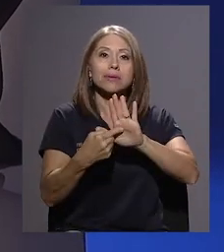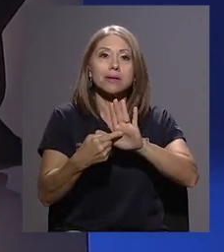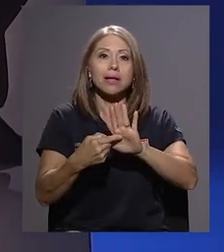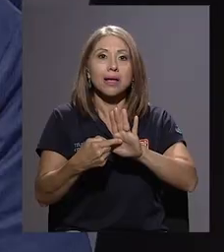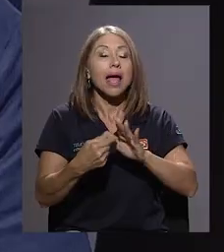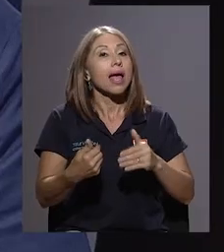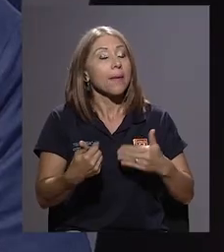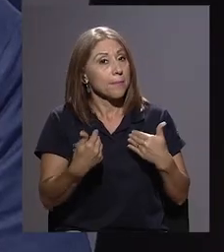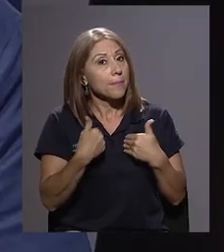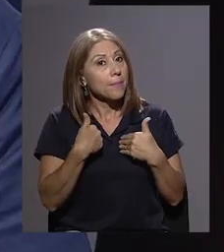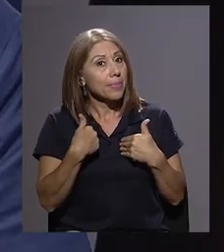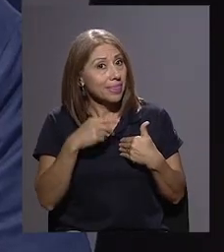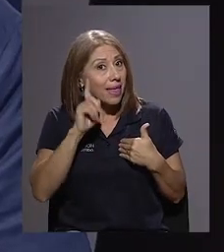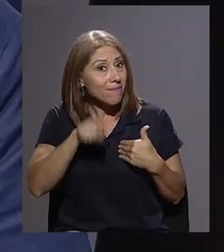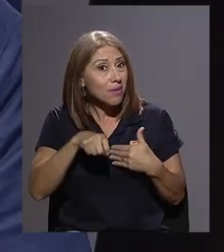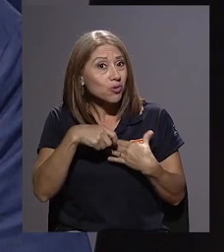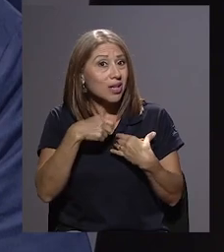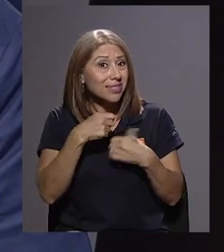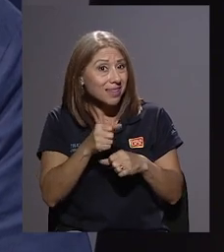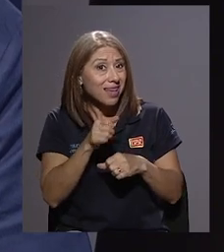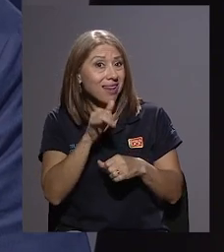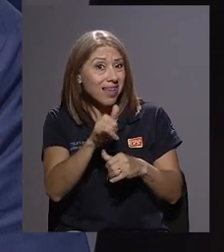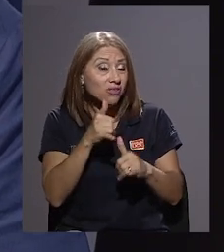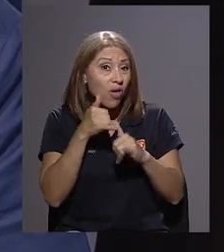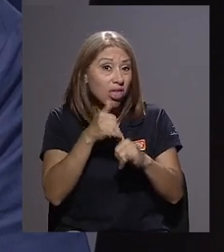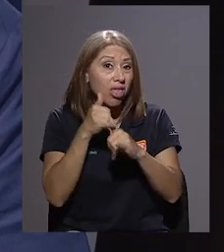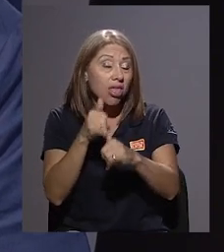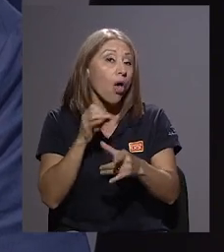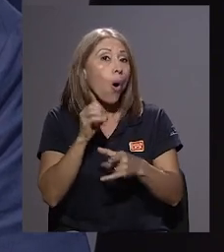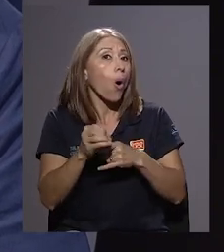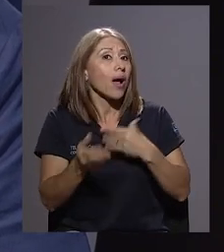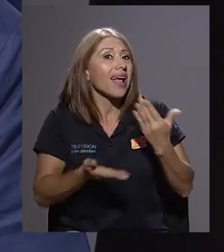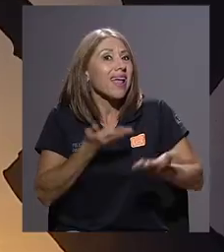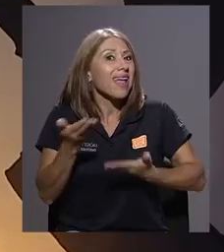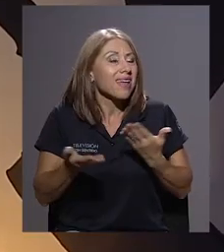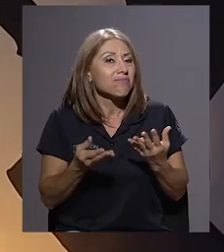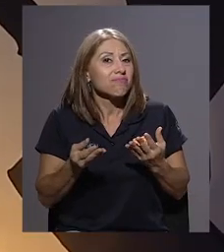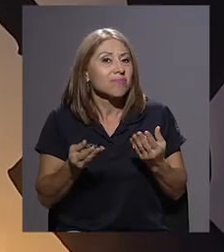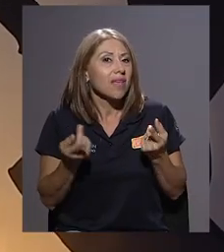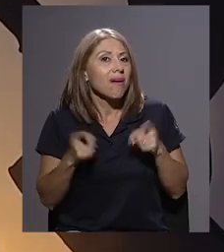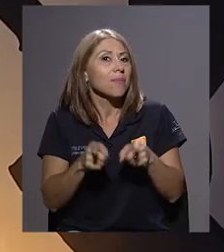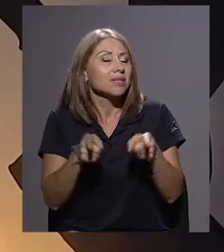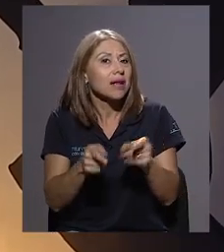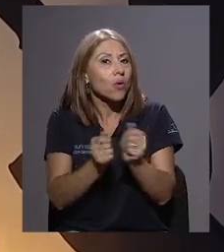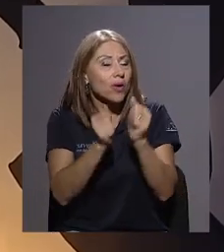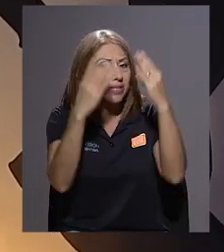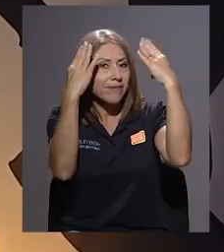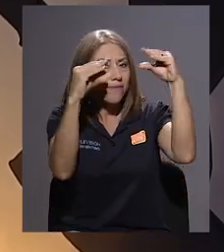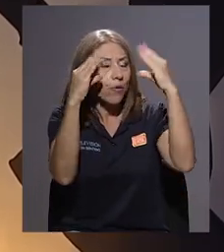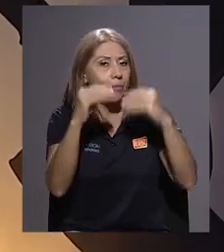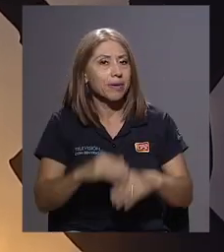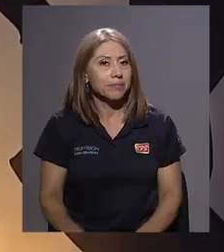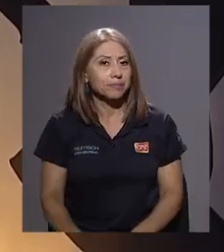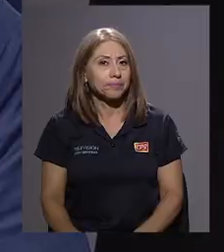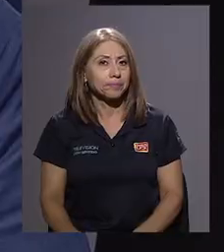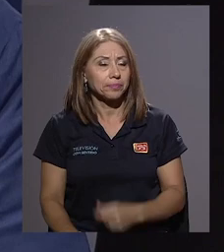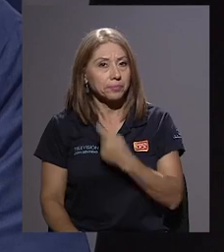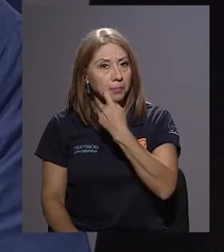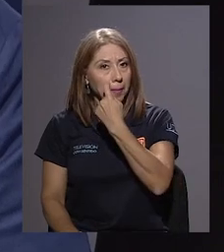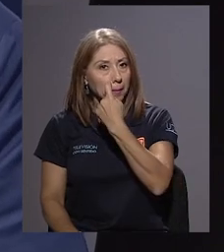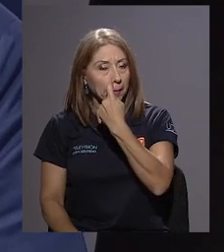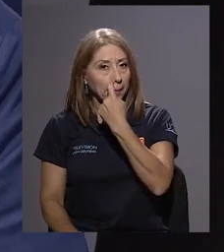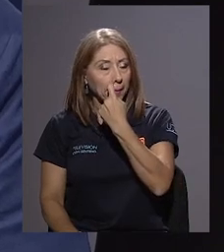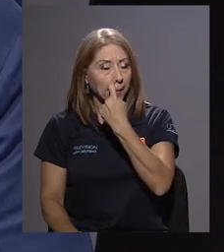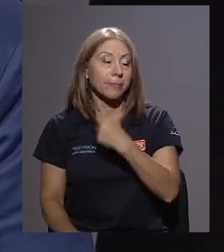reivindicación. Vamos a tener sistemáticamente que recurrir a esas cosas. ¿Cuál es el estado de la salud de ese informe? Claro,